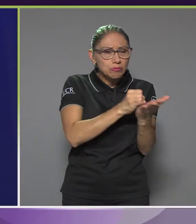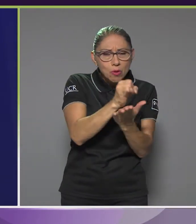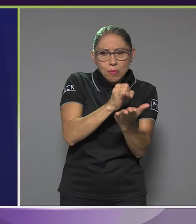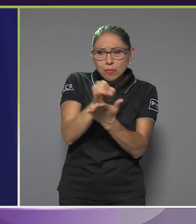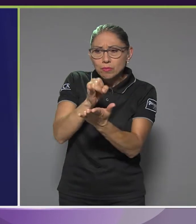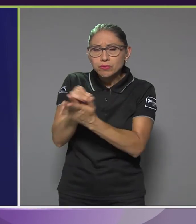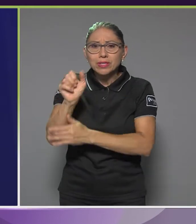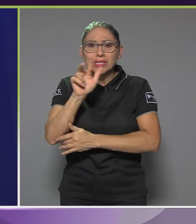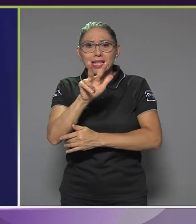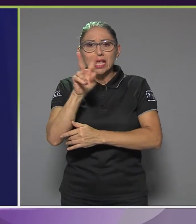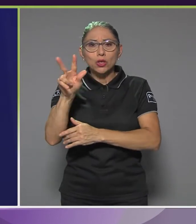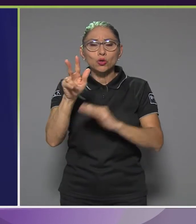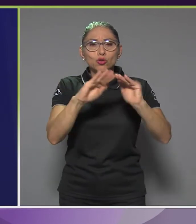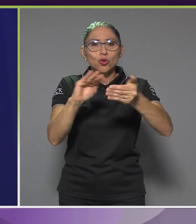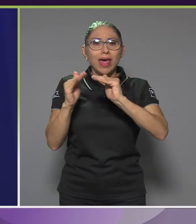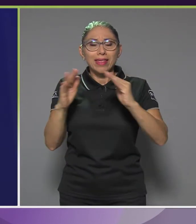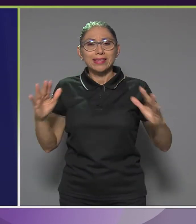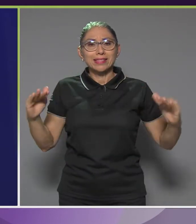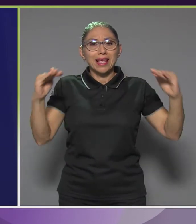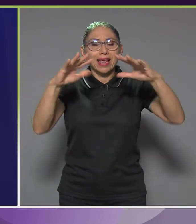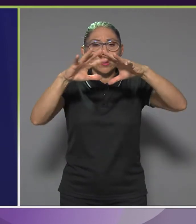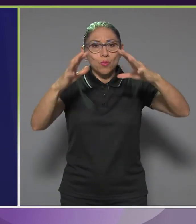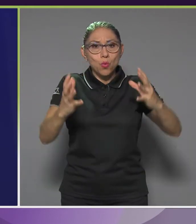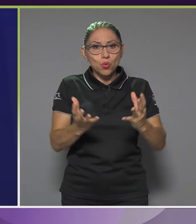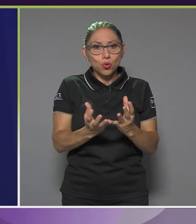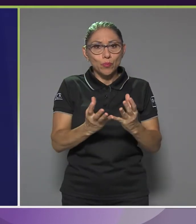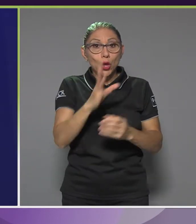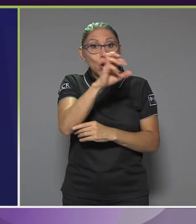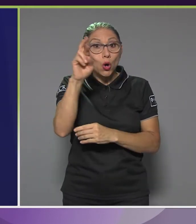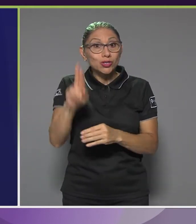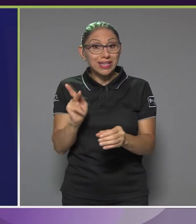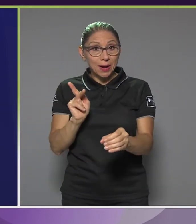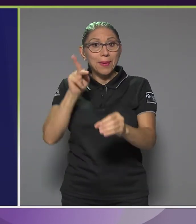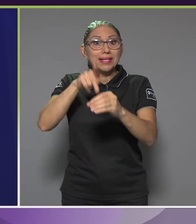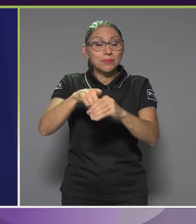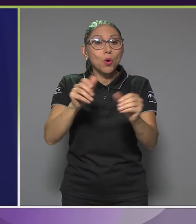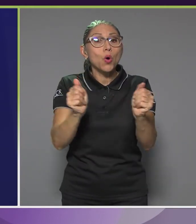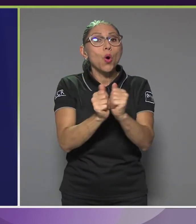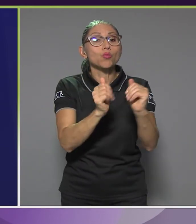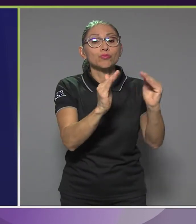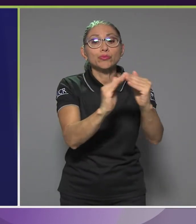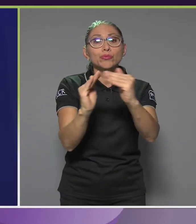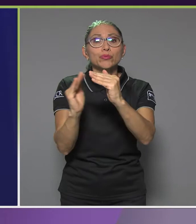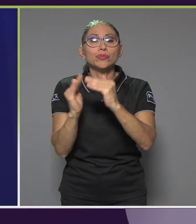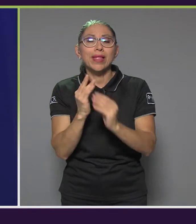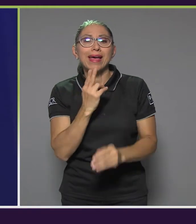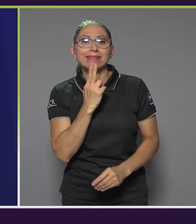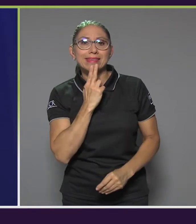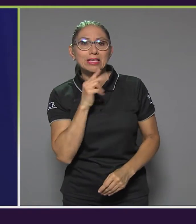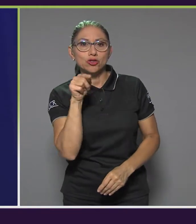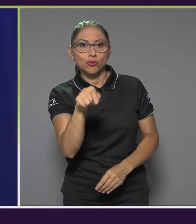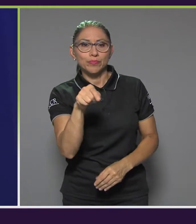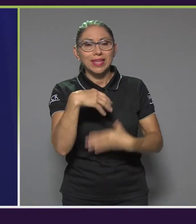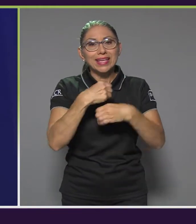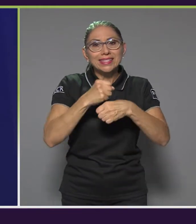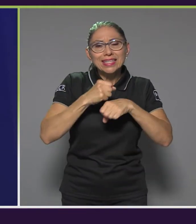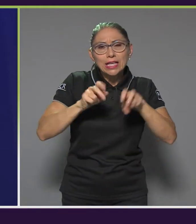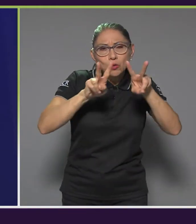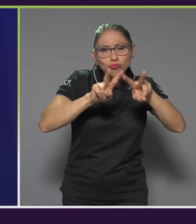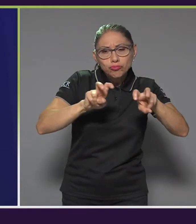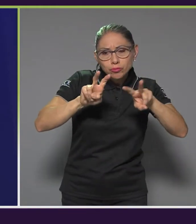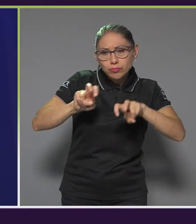hecho, Costa Rica participó en ese proceso con Atillo en ese entonces. Se hicieron algunos diagnósticos y procesos.